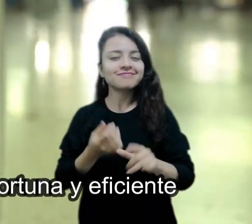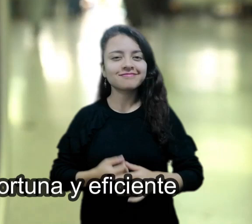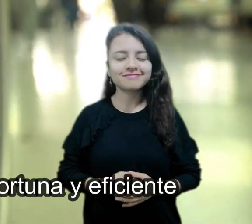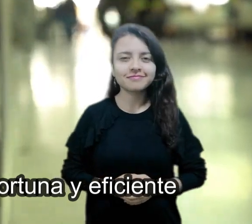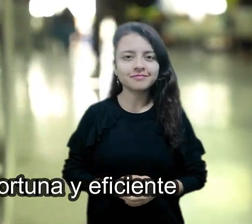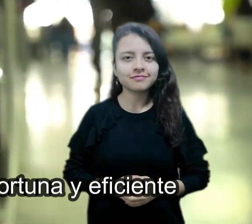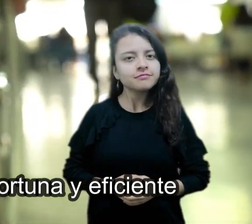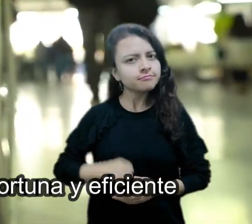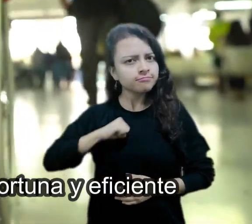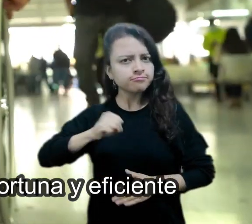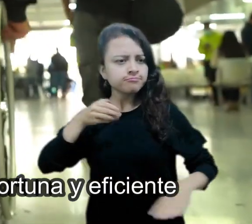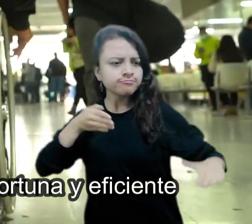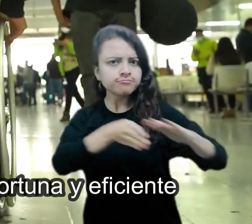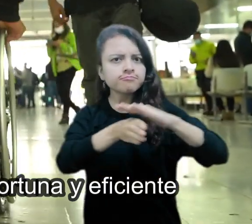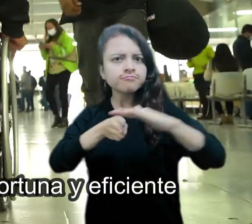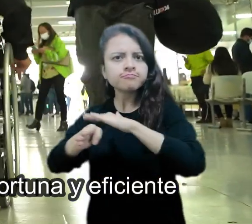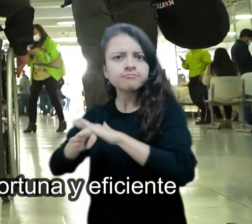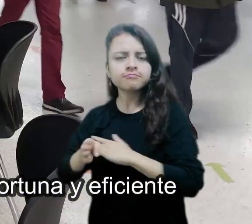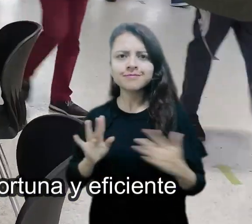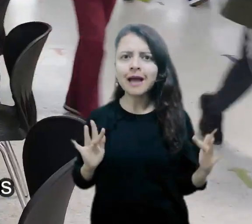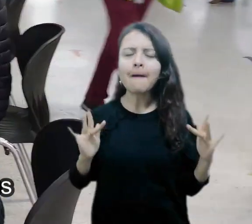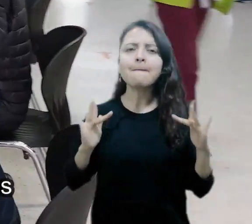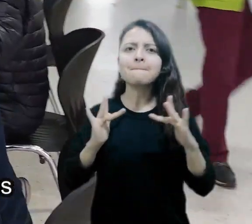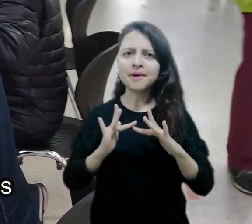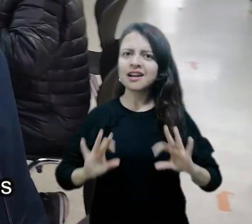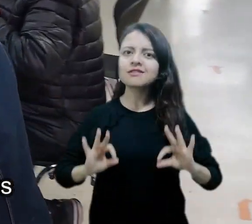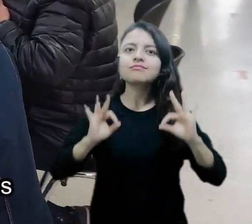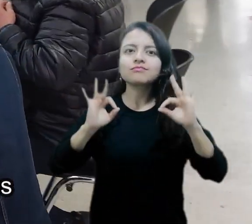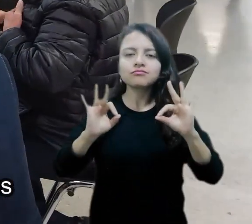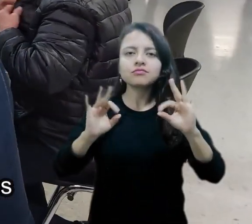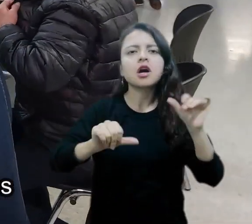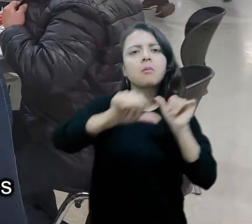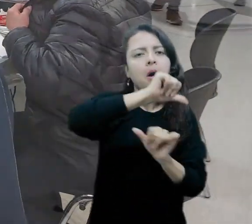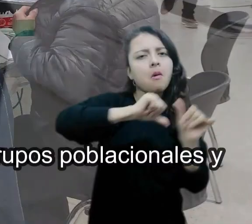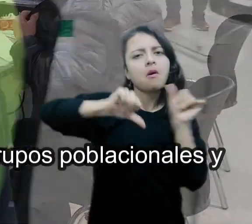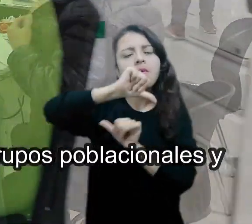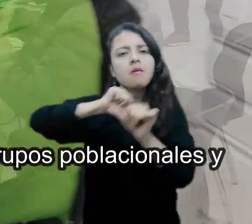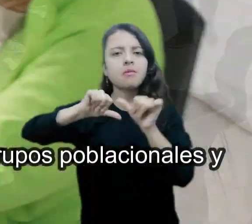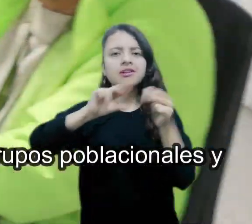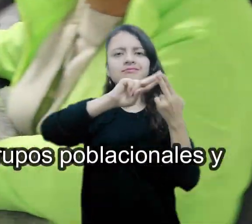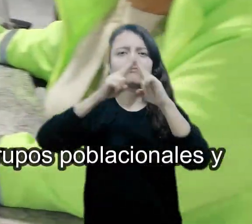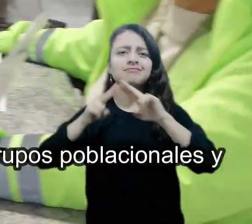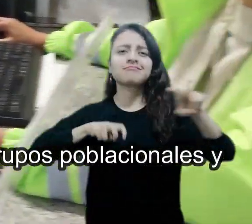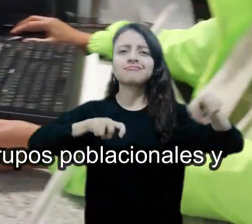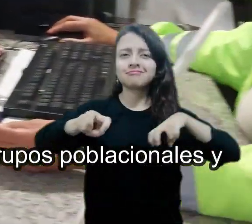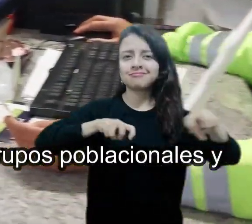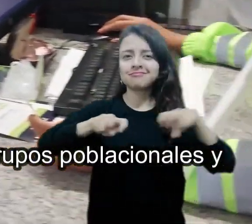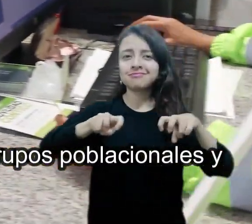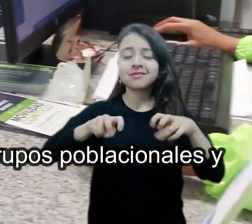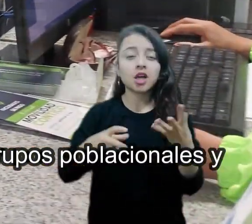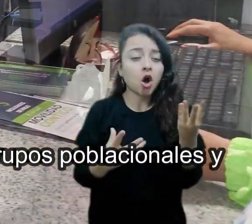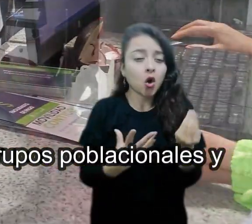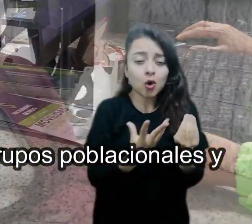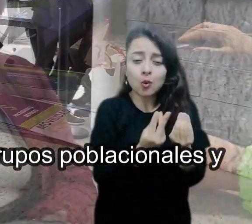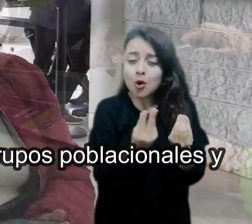Garantizamos la accesibilidad de manera oportuna y eficiente a nuestros trámites y servicios y el cumplimiento de los derechos de todos los grupos